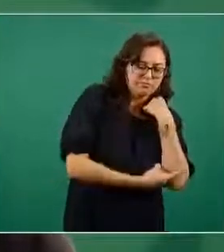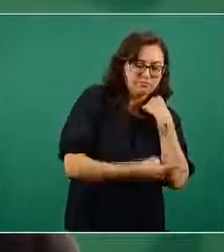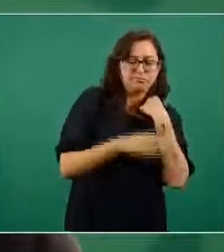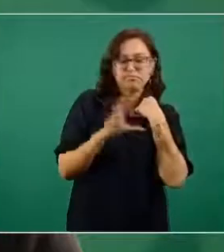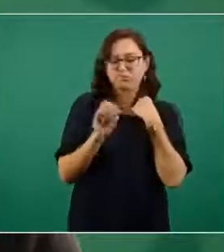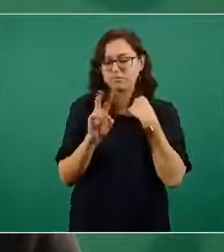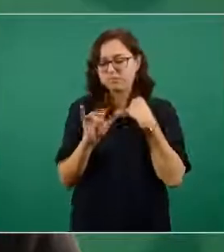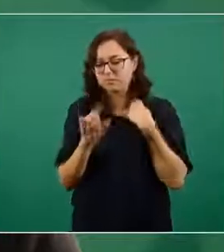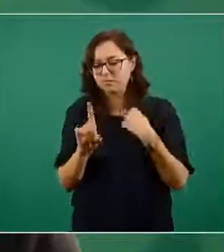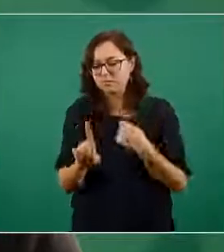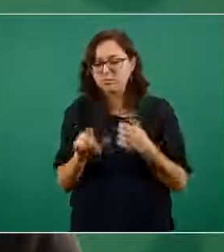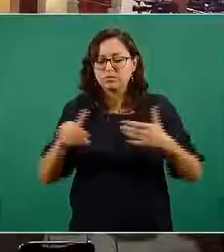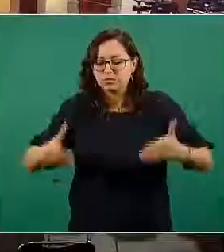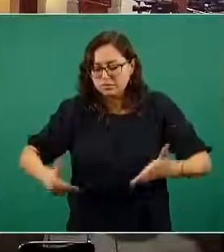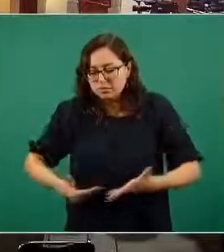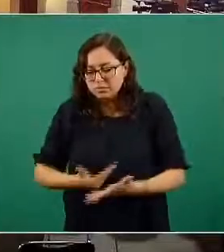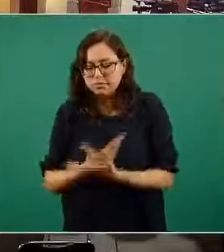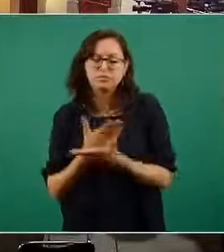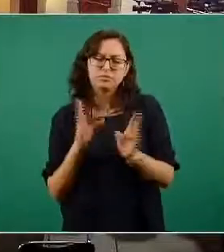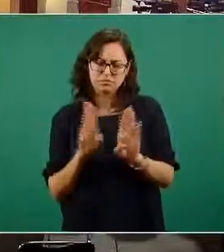específico de recién nacidos